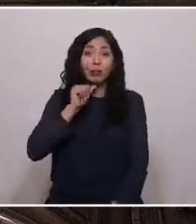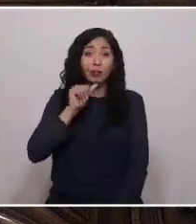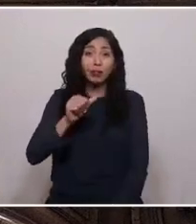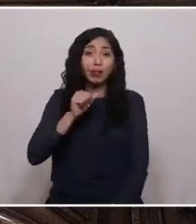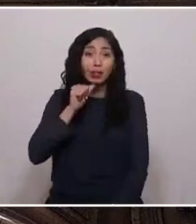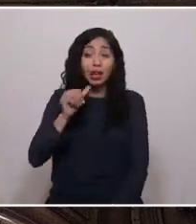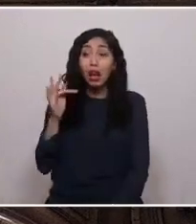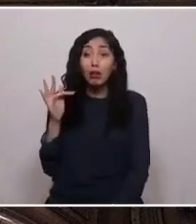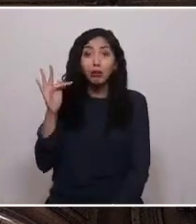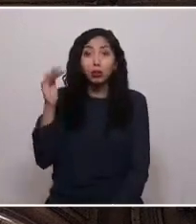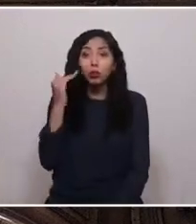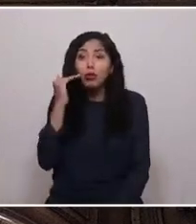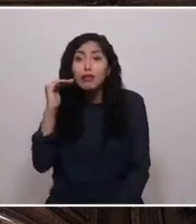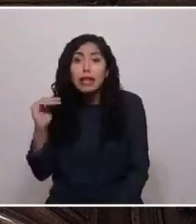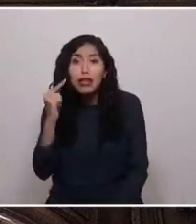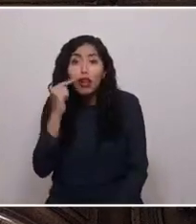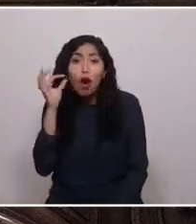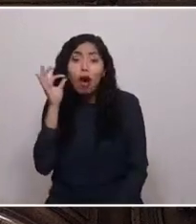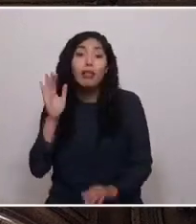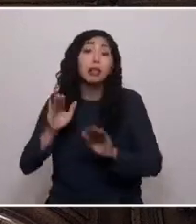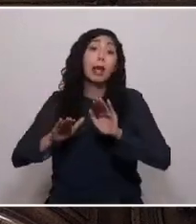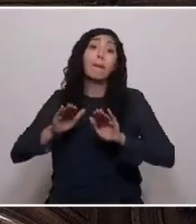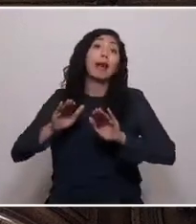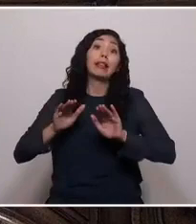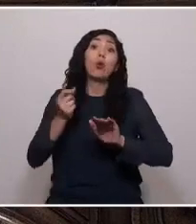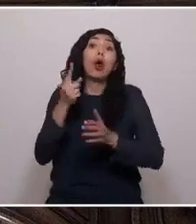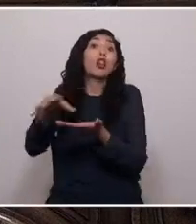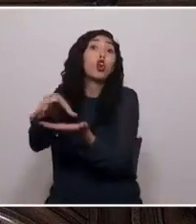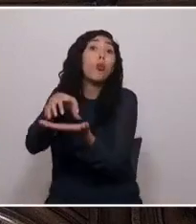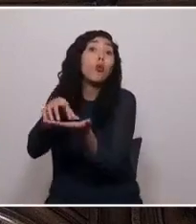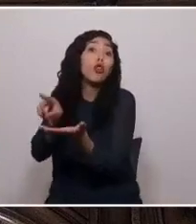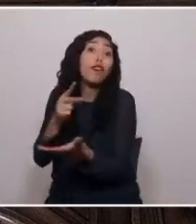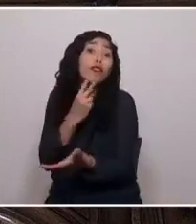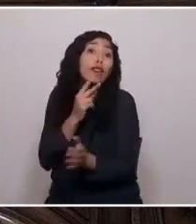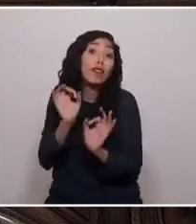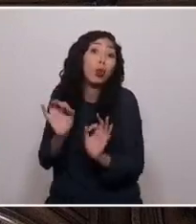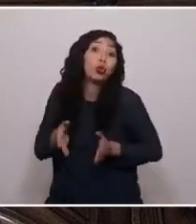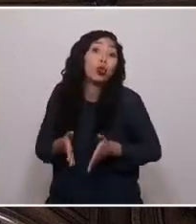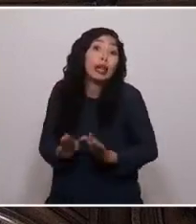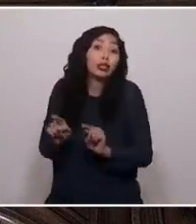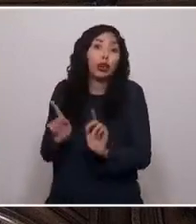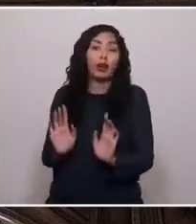niño o niña esté determinado por la comuna donde le tocó nacer.